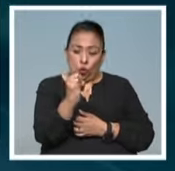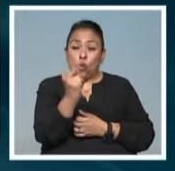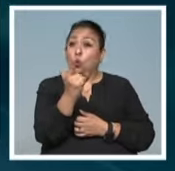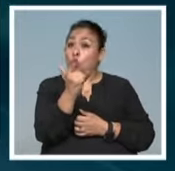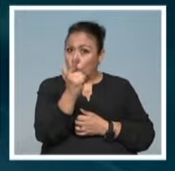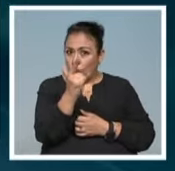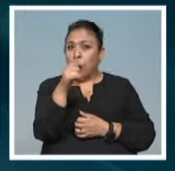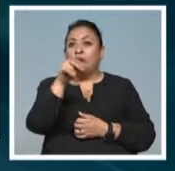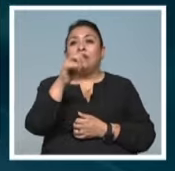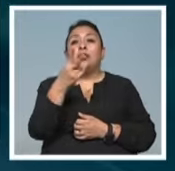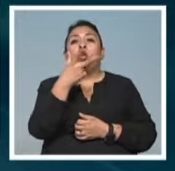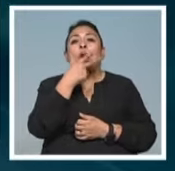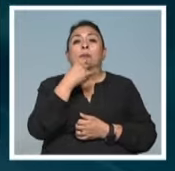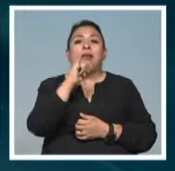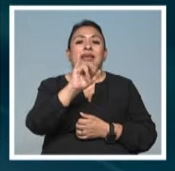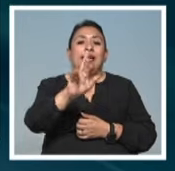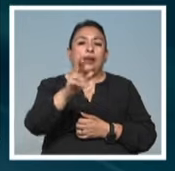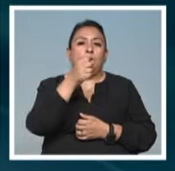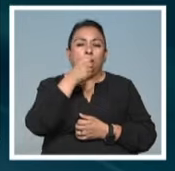Iván Ramírez.